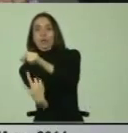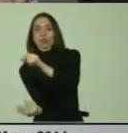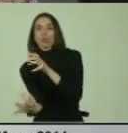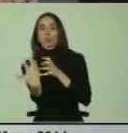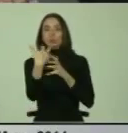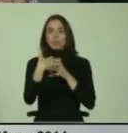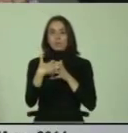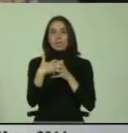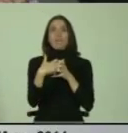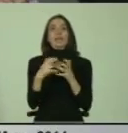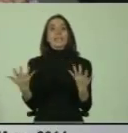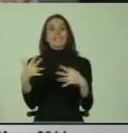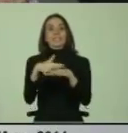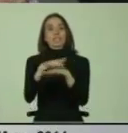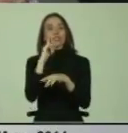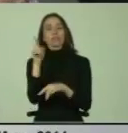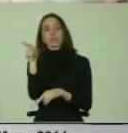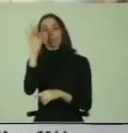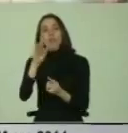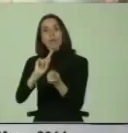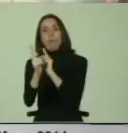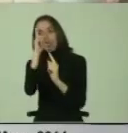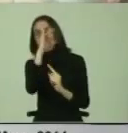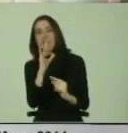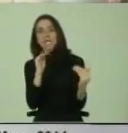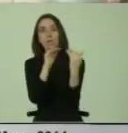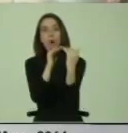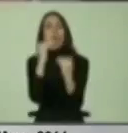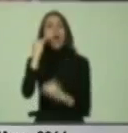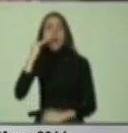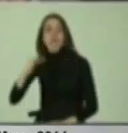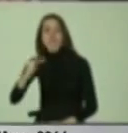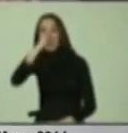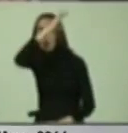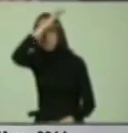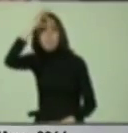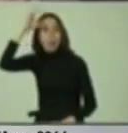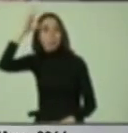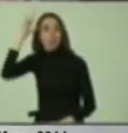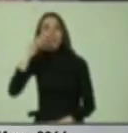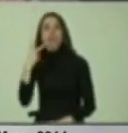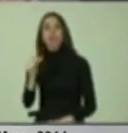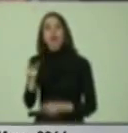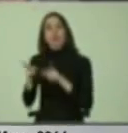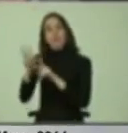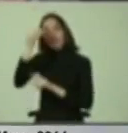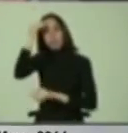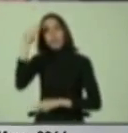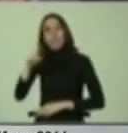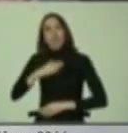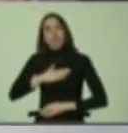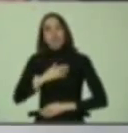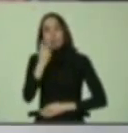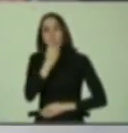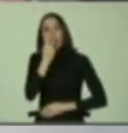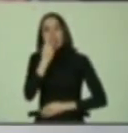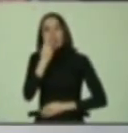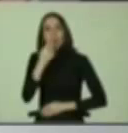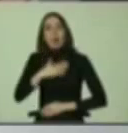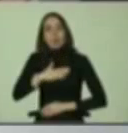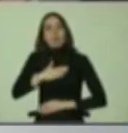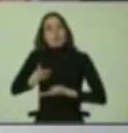asimilación de tal manera que, por ejemplo, un niño mapuche no pueda tener el derecho de aprender en su lengua materna